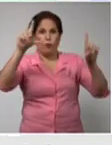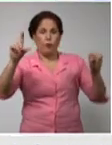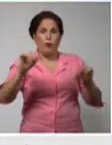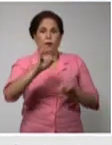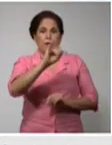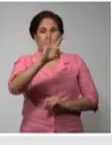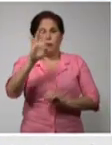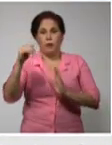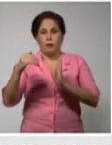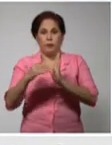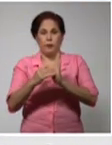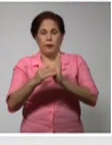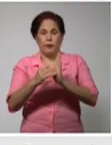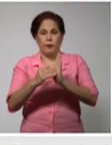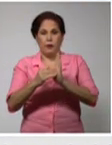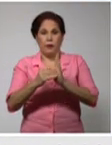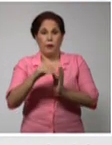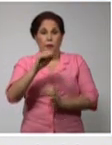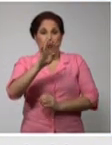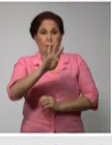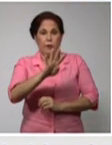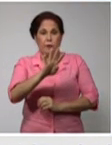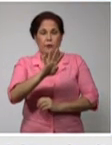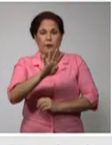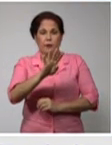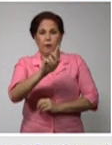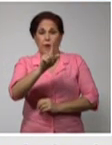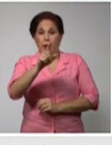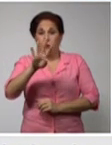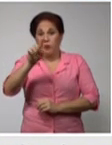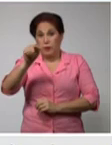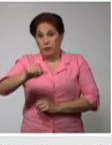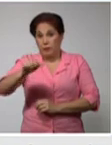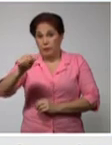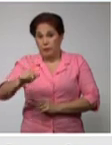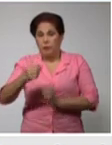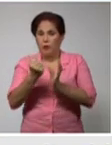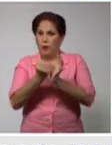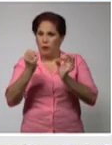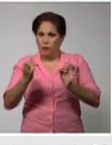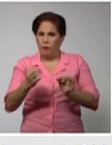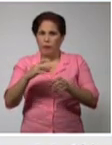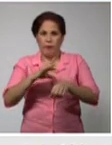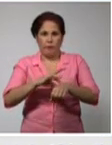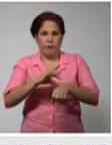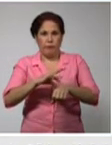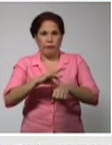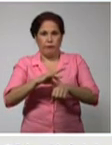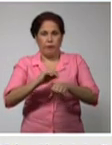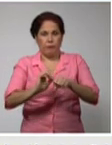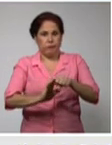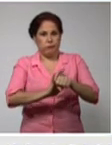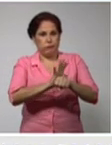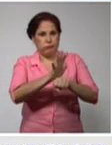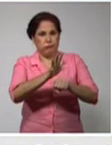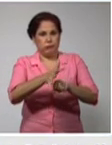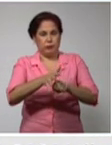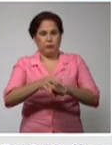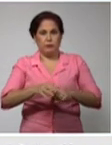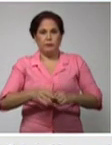.414 personas diagnosticadas con la COVID-19,